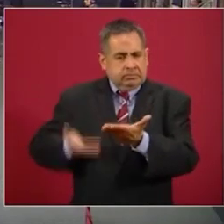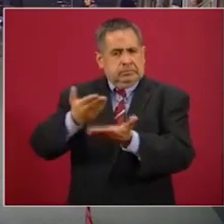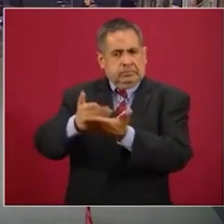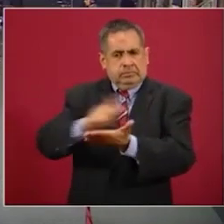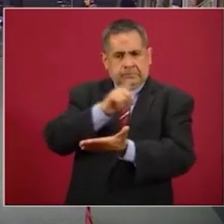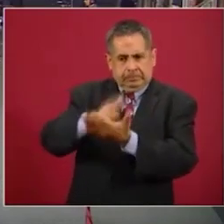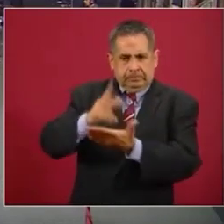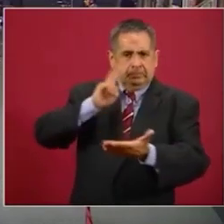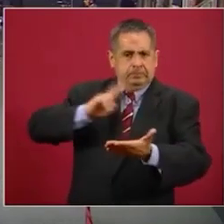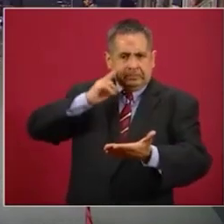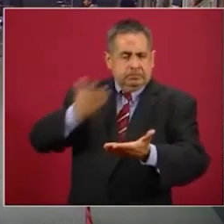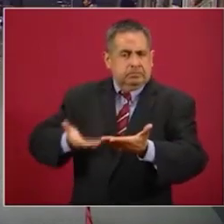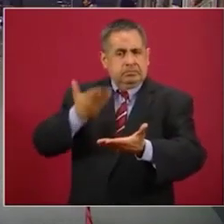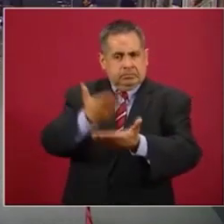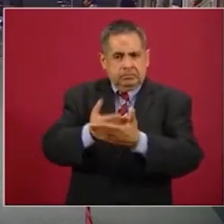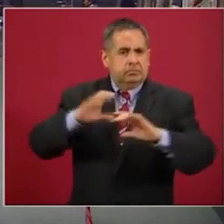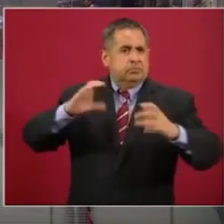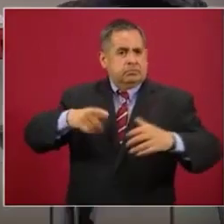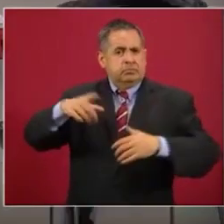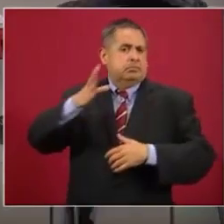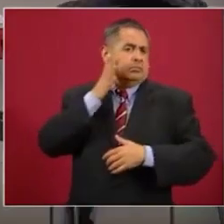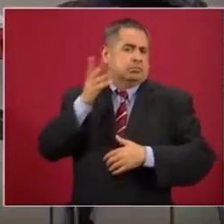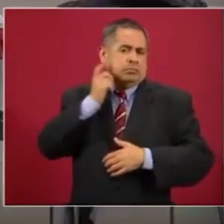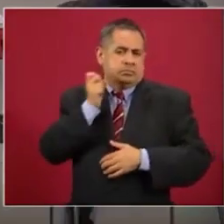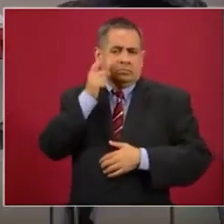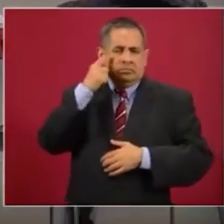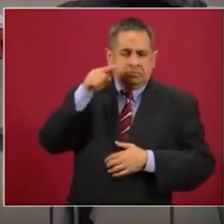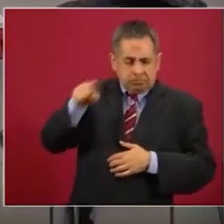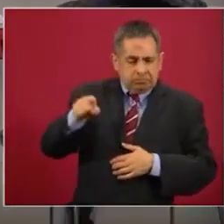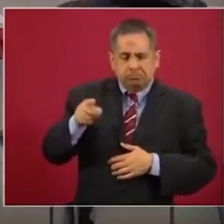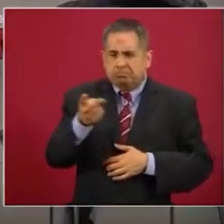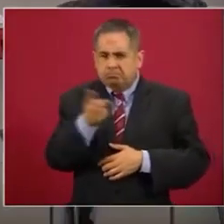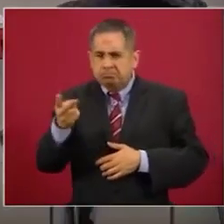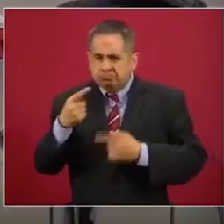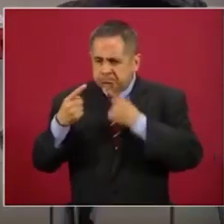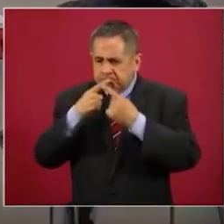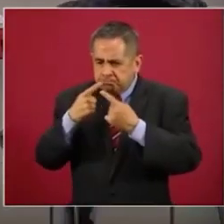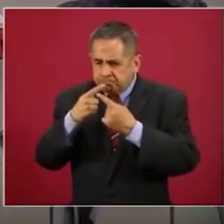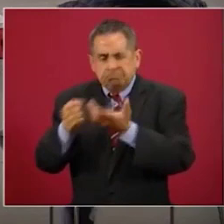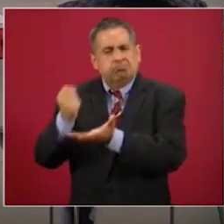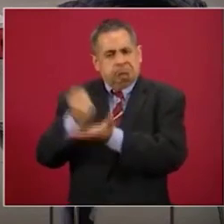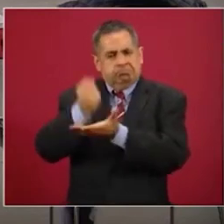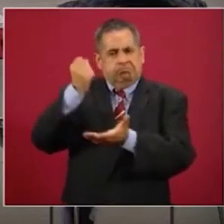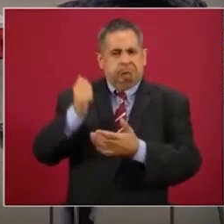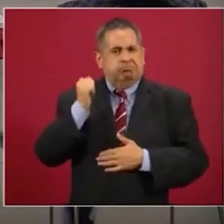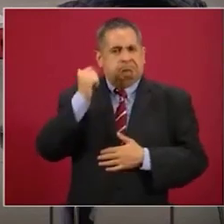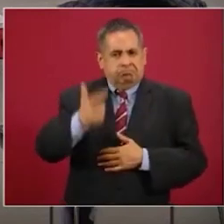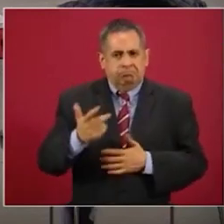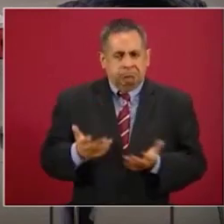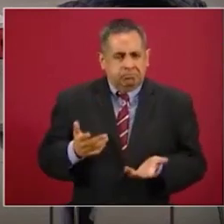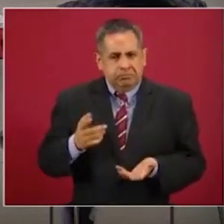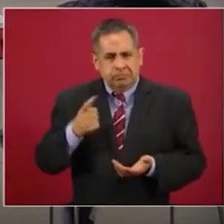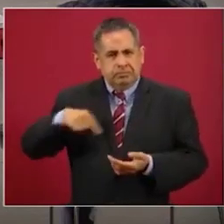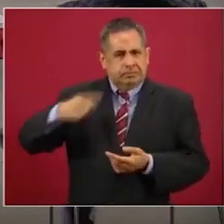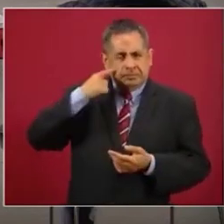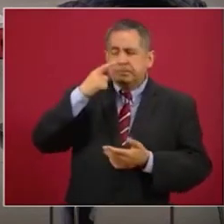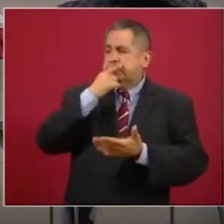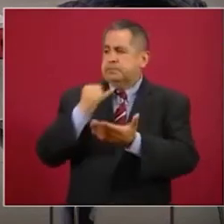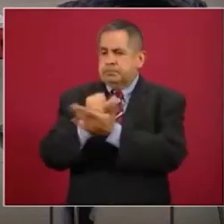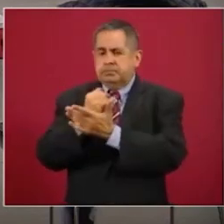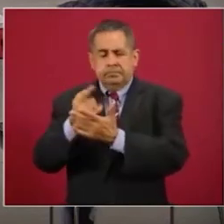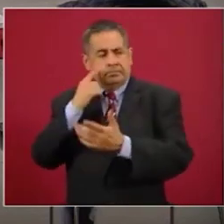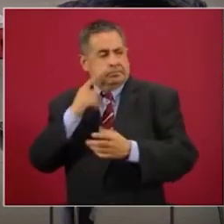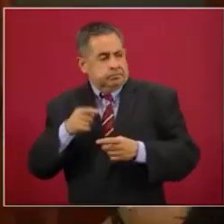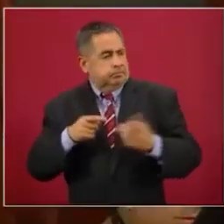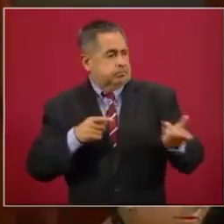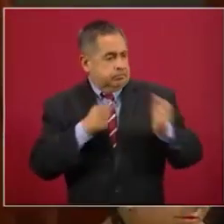y ponerla ahí en el Congreso a fin de que la Cámara Alta o la Cámara Baja, pues por supuesto tuviera una decisión unánime para